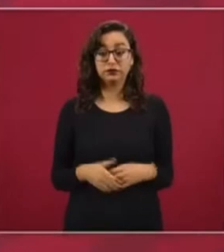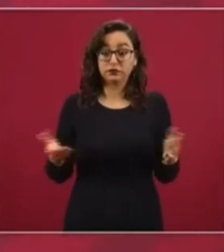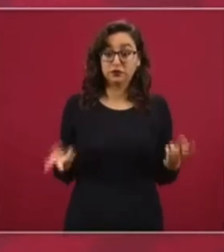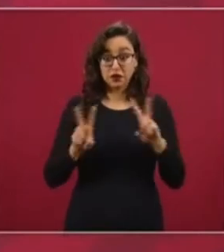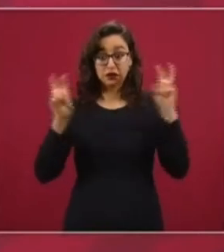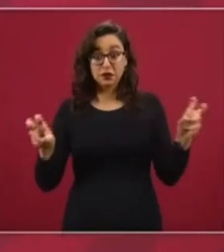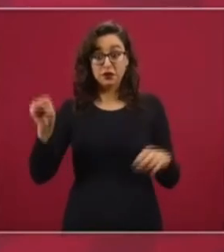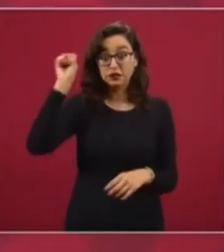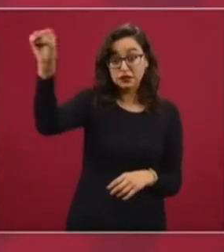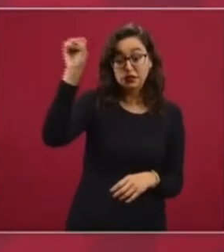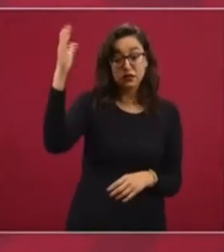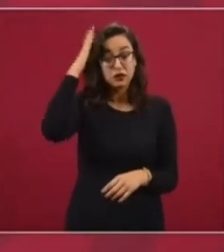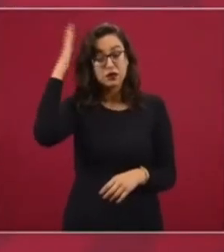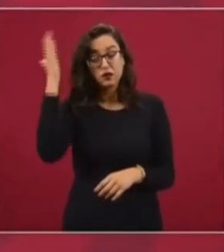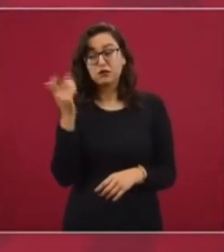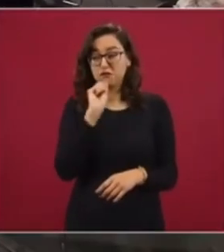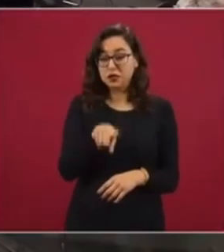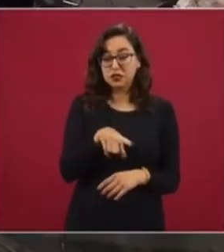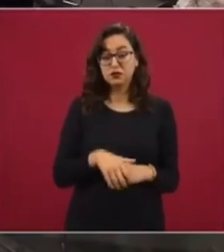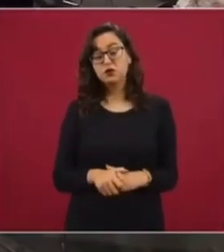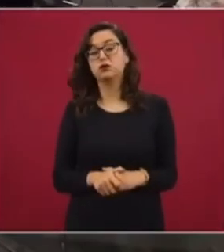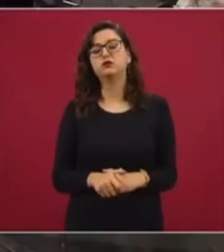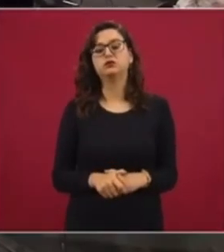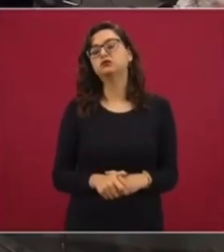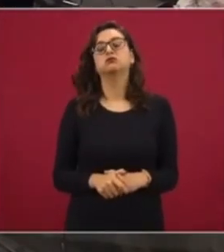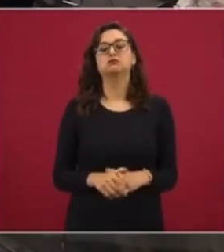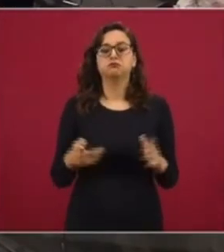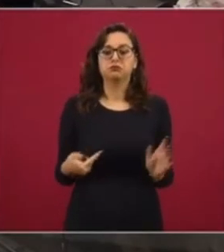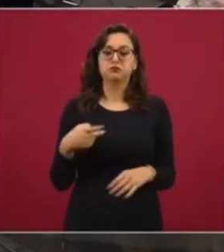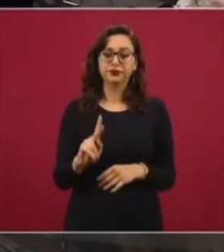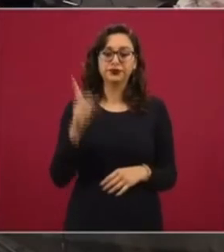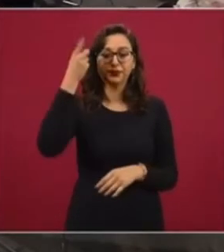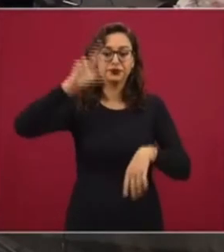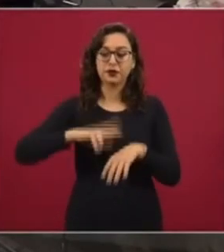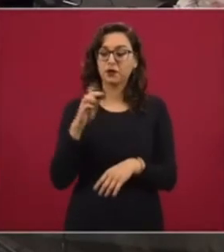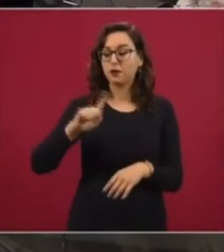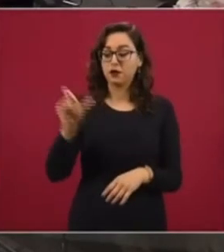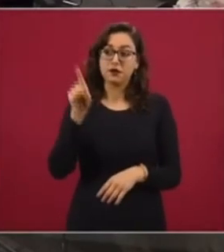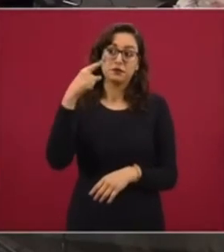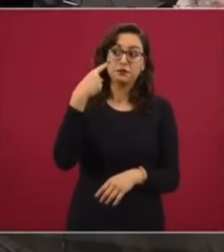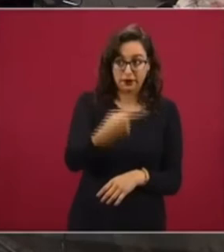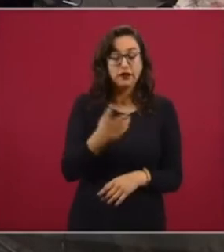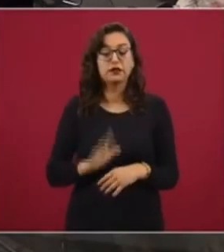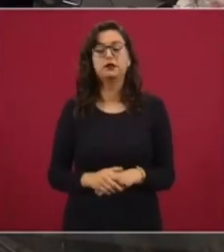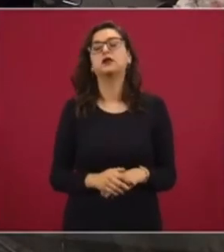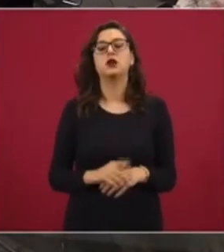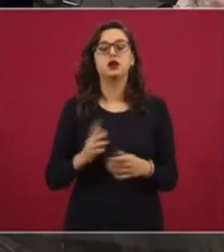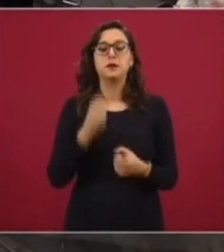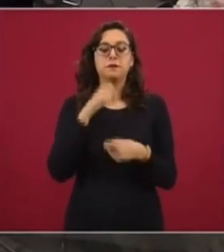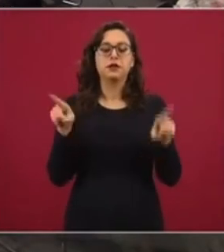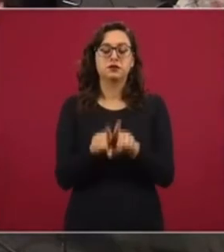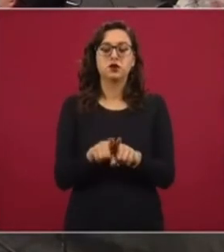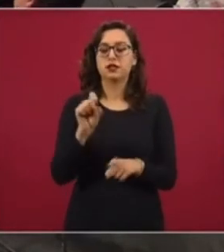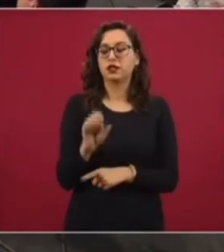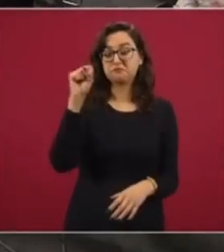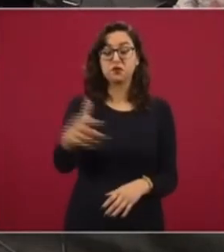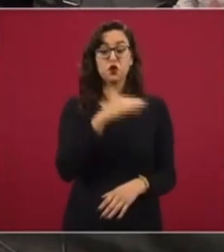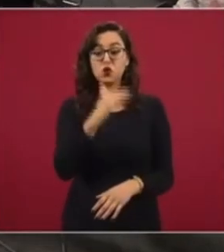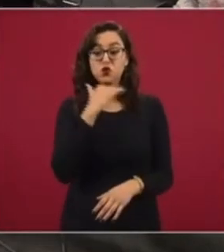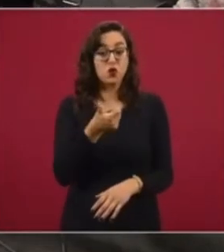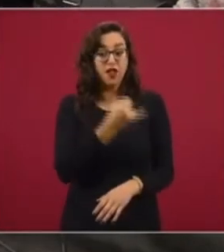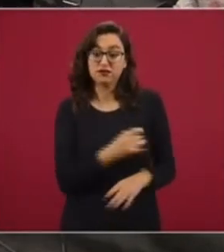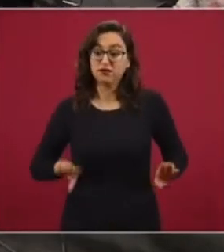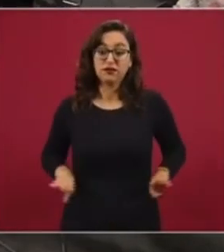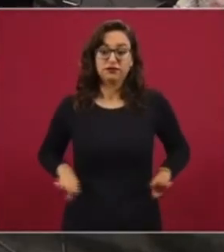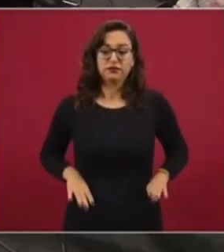sindicales aplican. Aplica para los dirigentes sindicales. Entonces lo dejamos al director de Pemex y de una vez a la secretaria de la función pública. Vamos